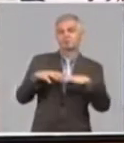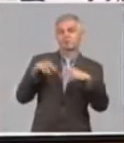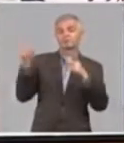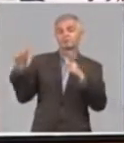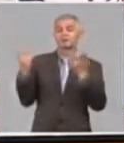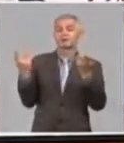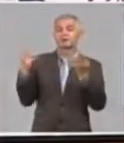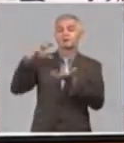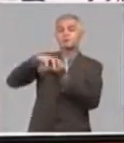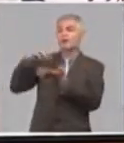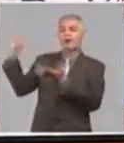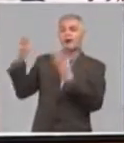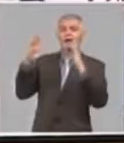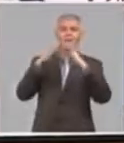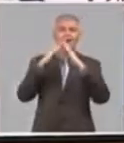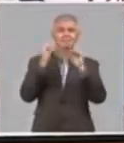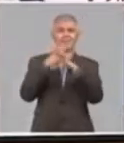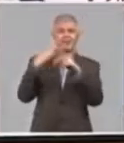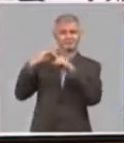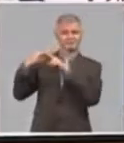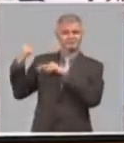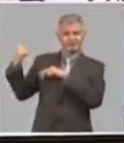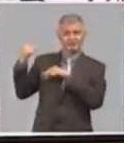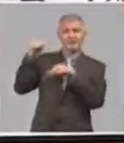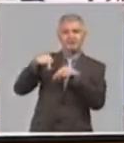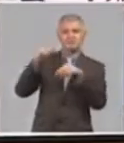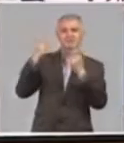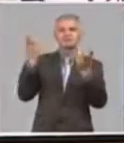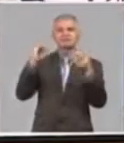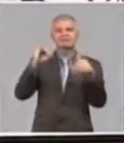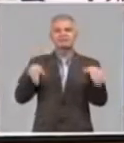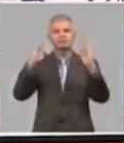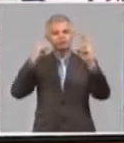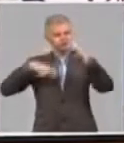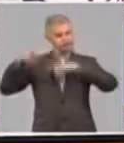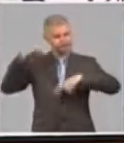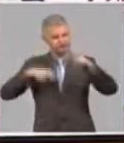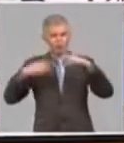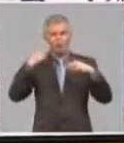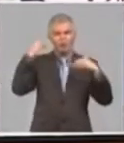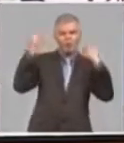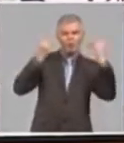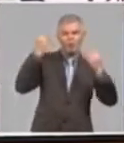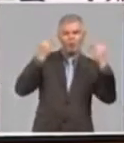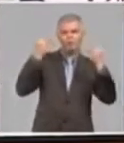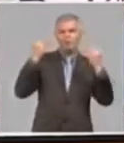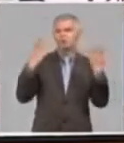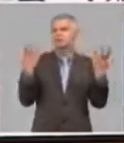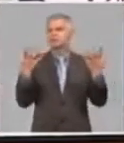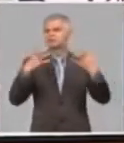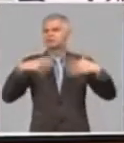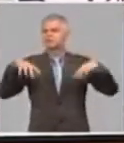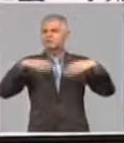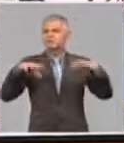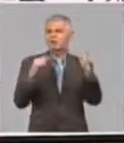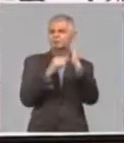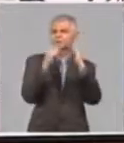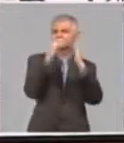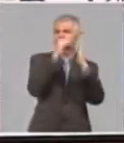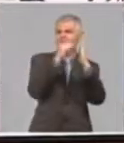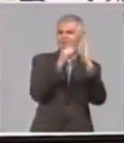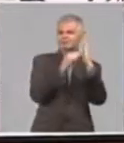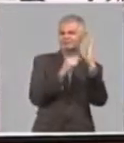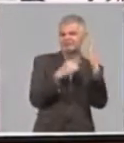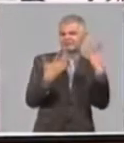sistemáticamente actualizando el comportamiento de las variables relacionadas con la sequía y otras. Y en este sentido, bueno, pues